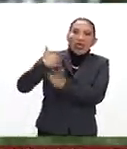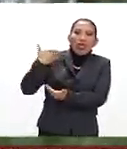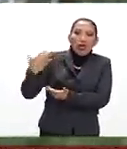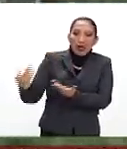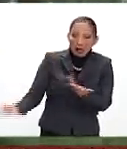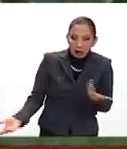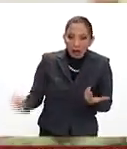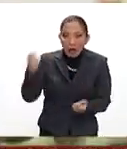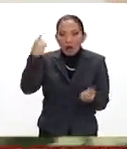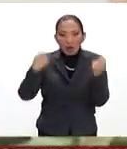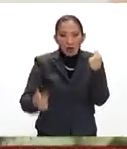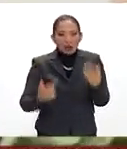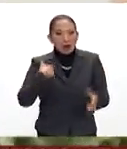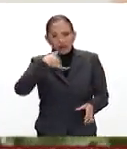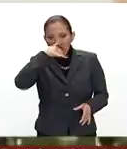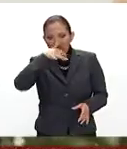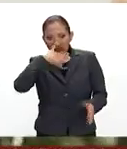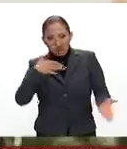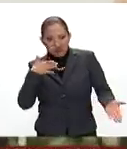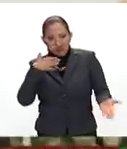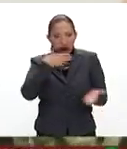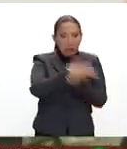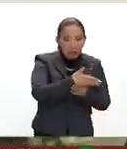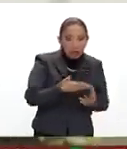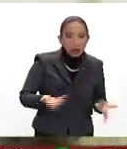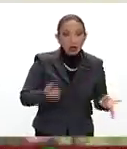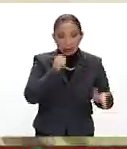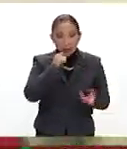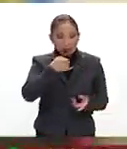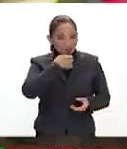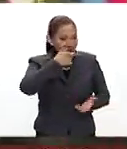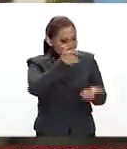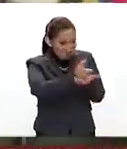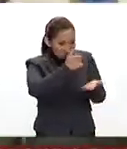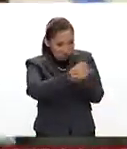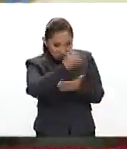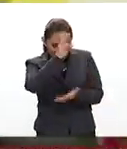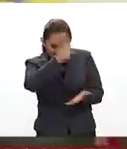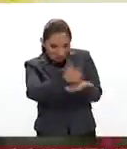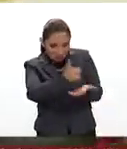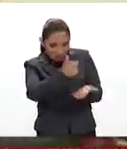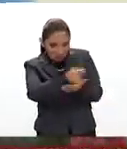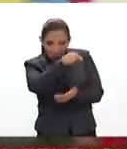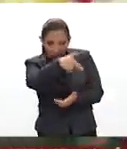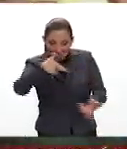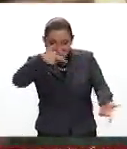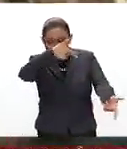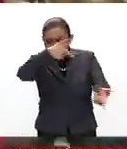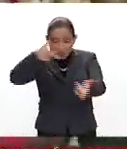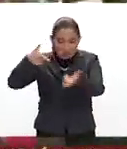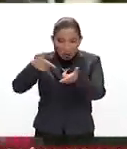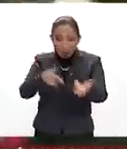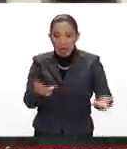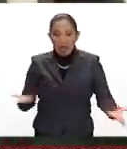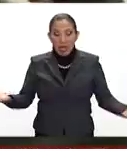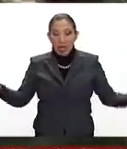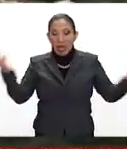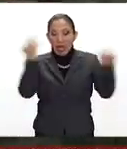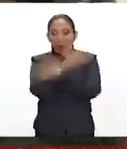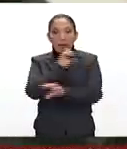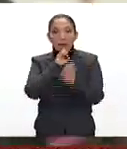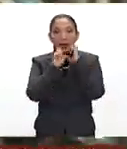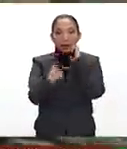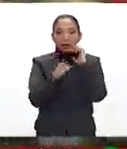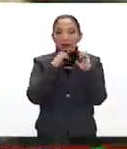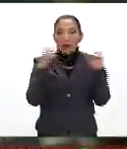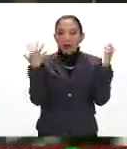varios de manera violenta e incluso amenazaron algunos con armas a equipos de periodistas